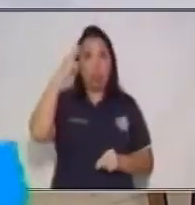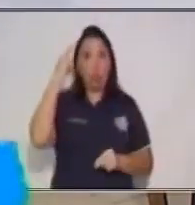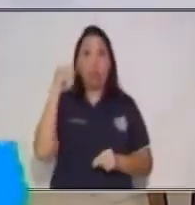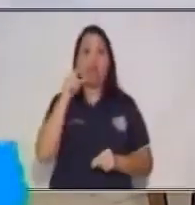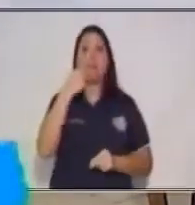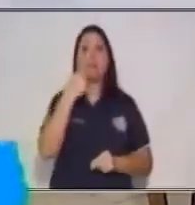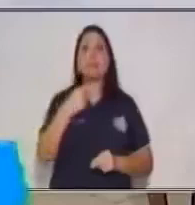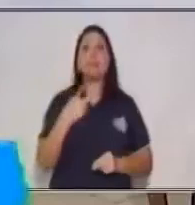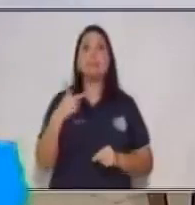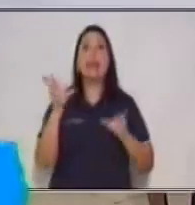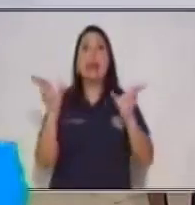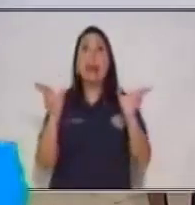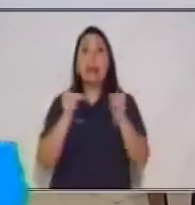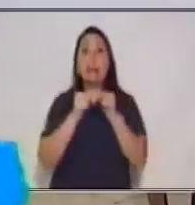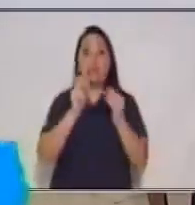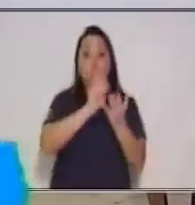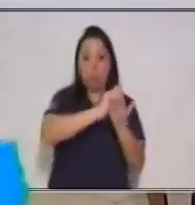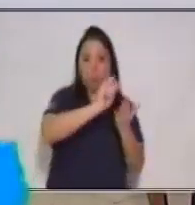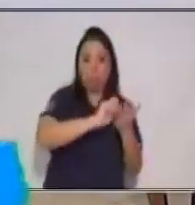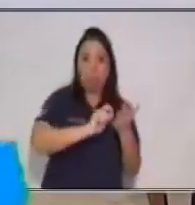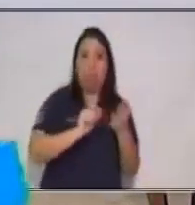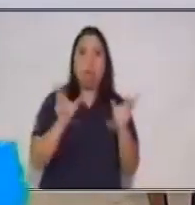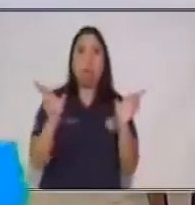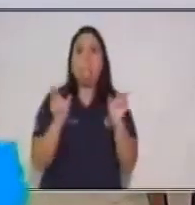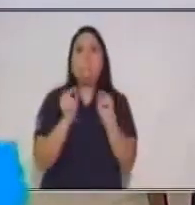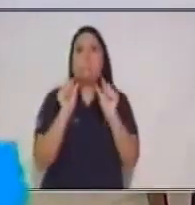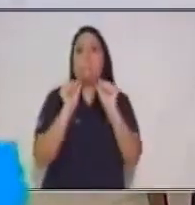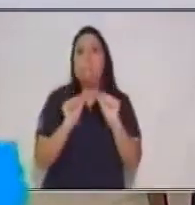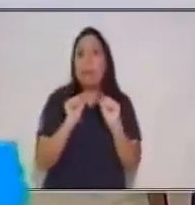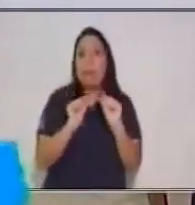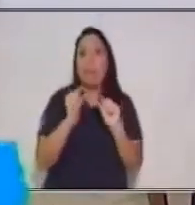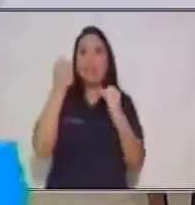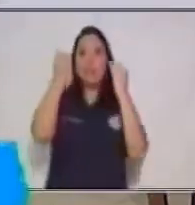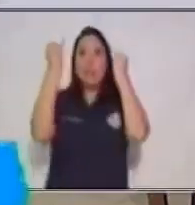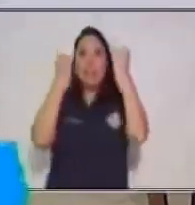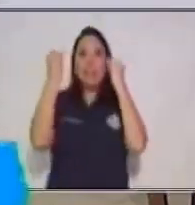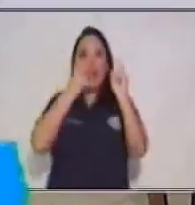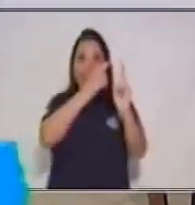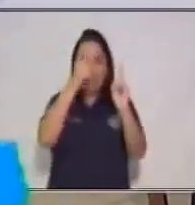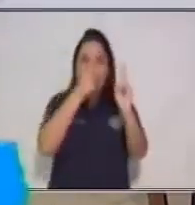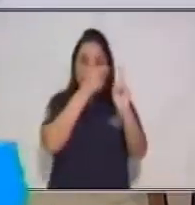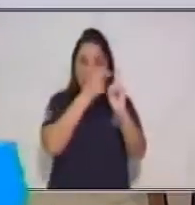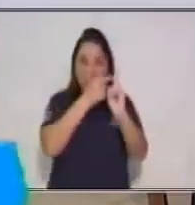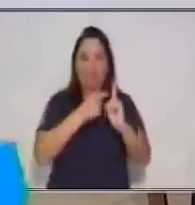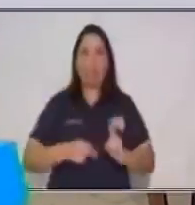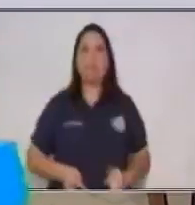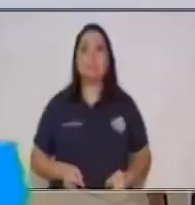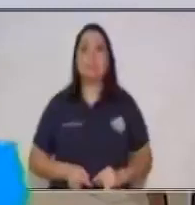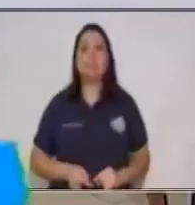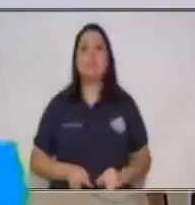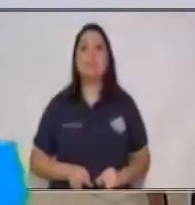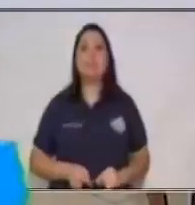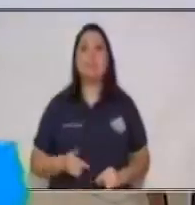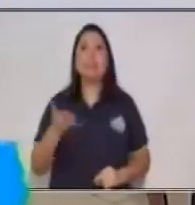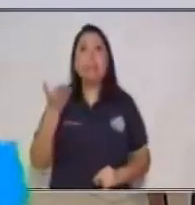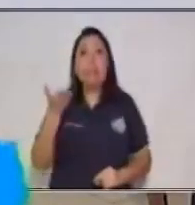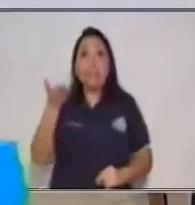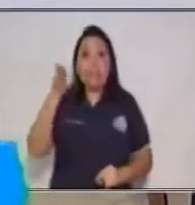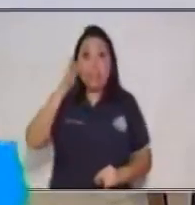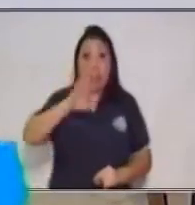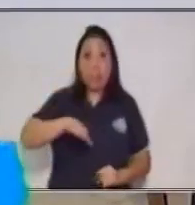Es un texto breve en el cual se exponen las ideas principales. Luego te podrías preguntar.